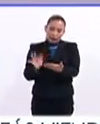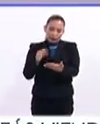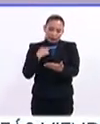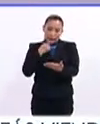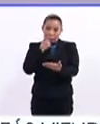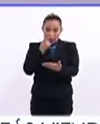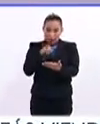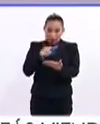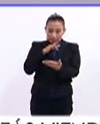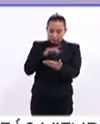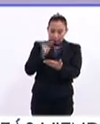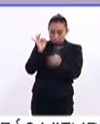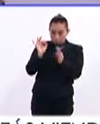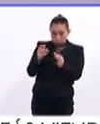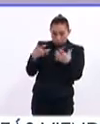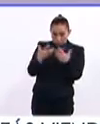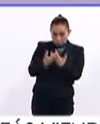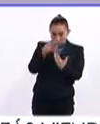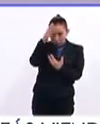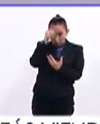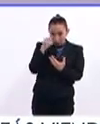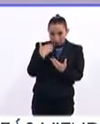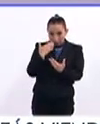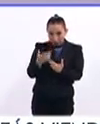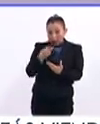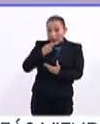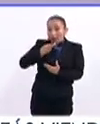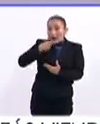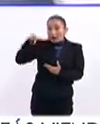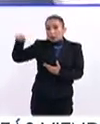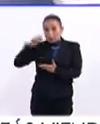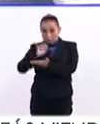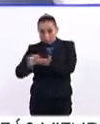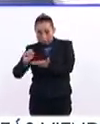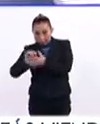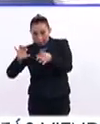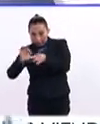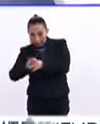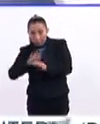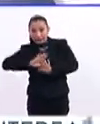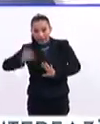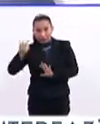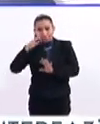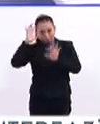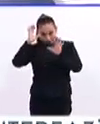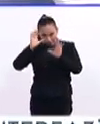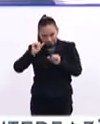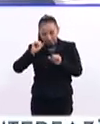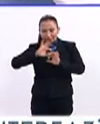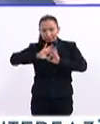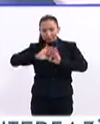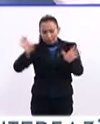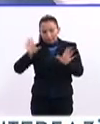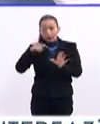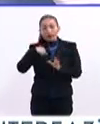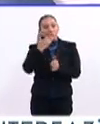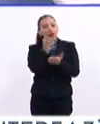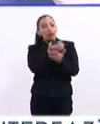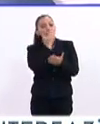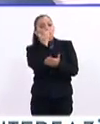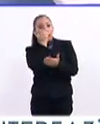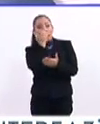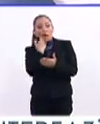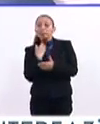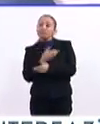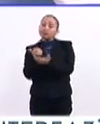que tú dijiste para ver si están ambas partes de acuerdo en que hubo un entendimiento. Ya que ambos están claros, entonces le pides a la escuela